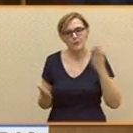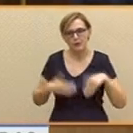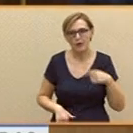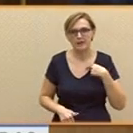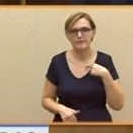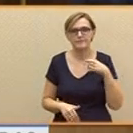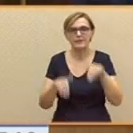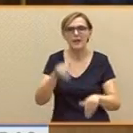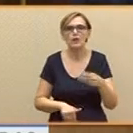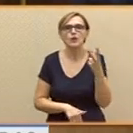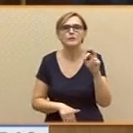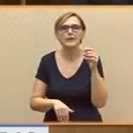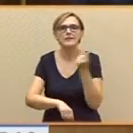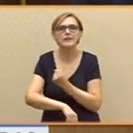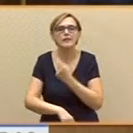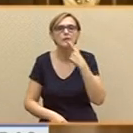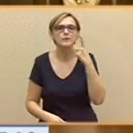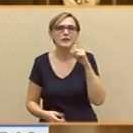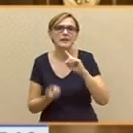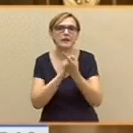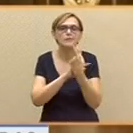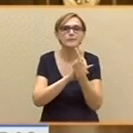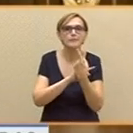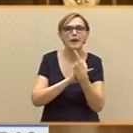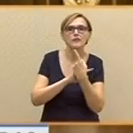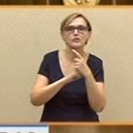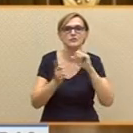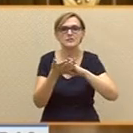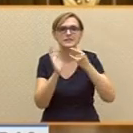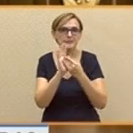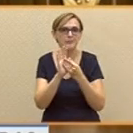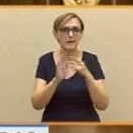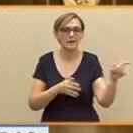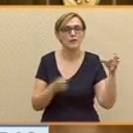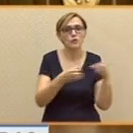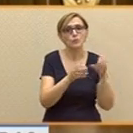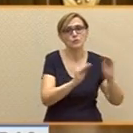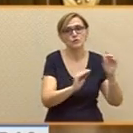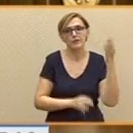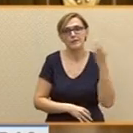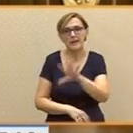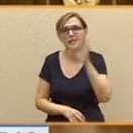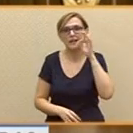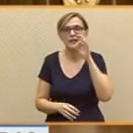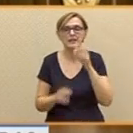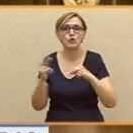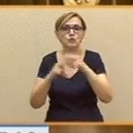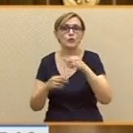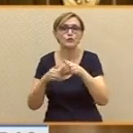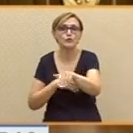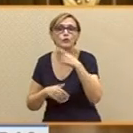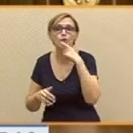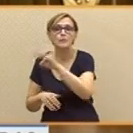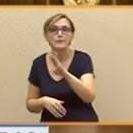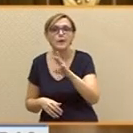cambiaron el sistema de partidos en España y obligaron a su partido a elegir. A elegir entre construir el futuro con el PP o construirlo con nosotros.